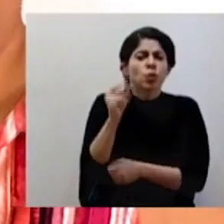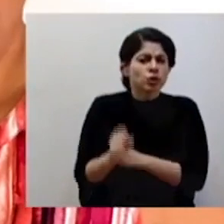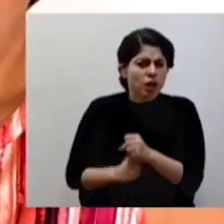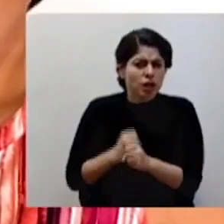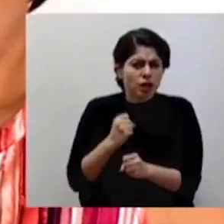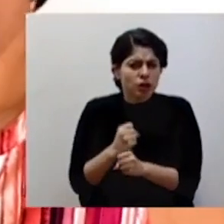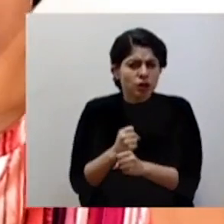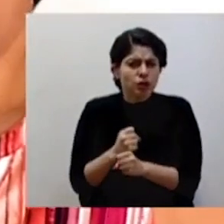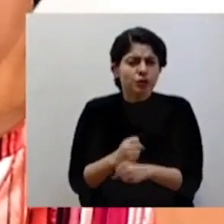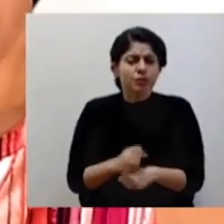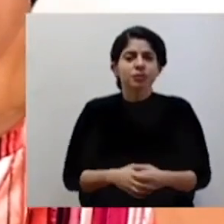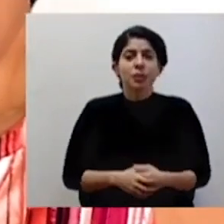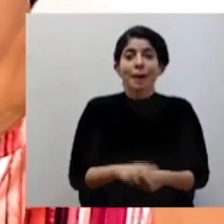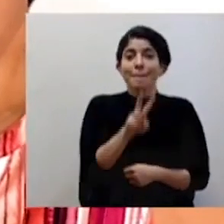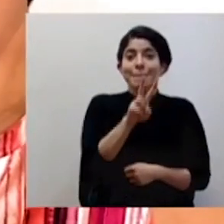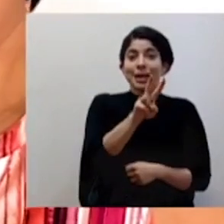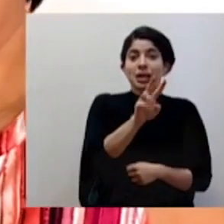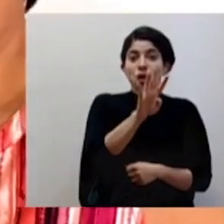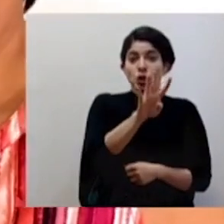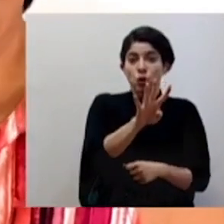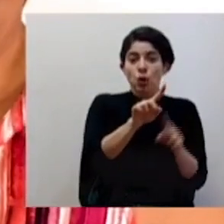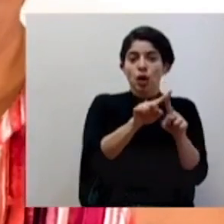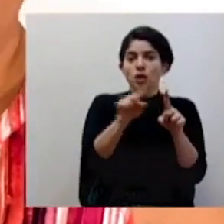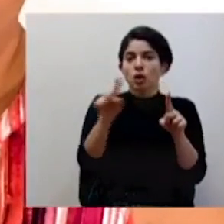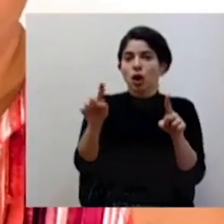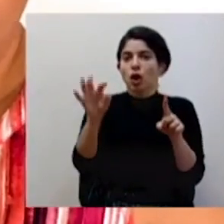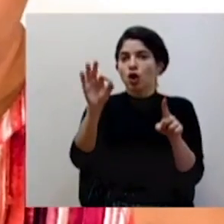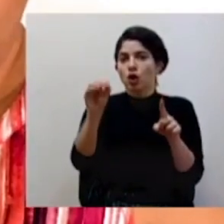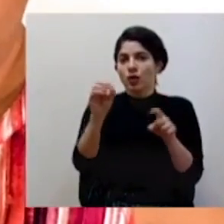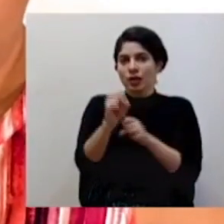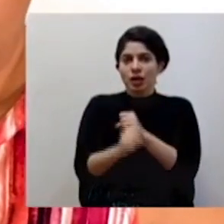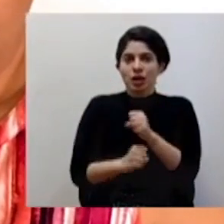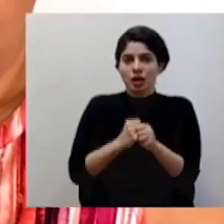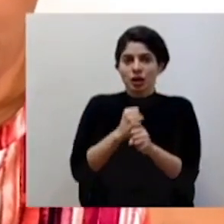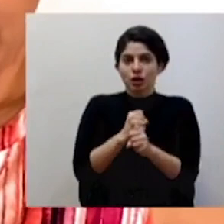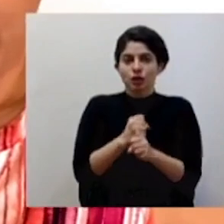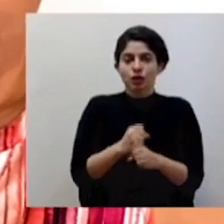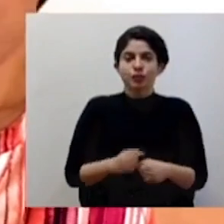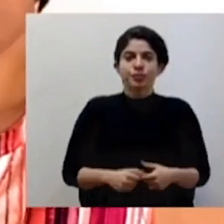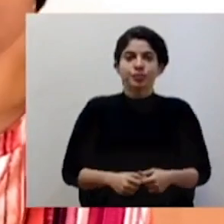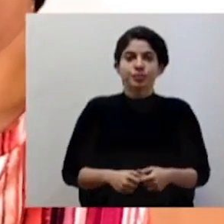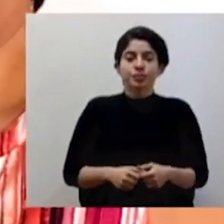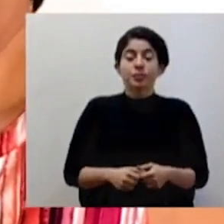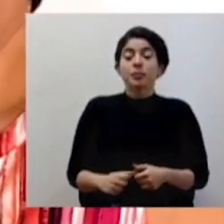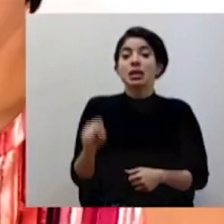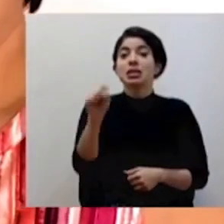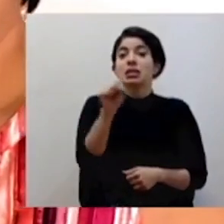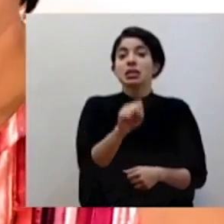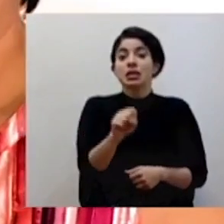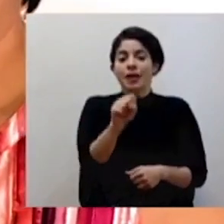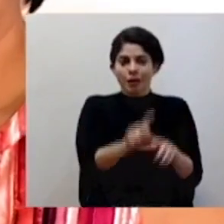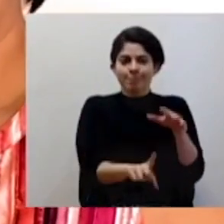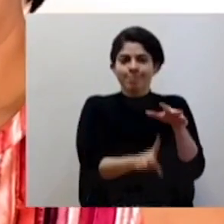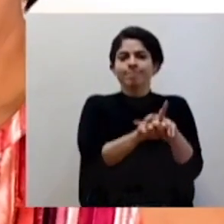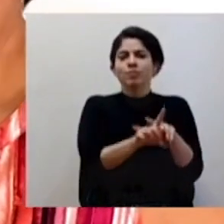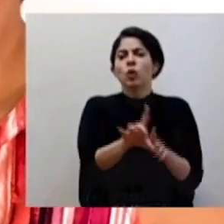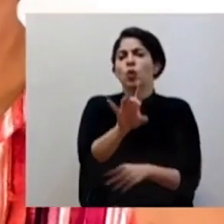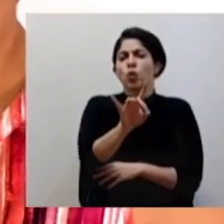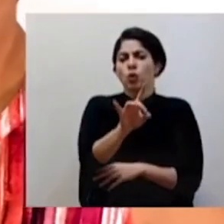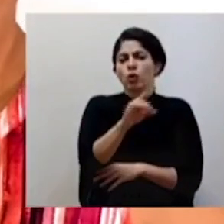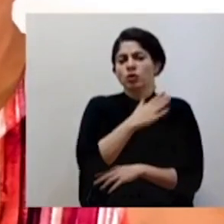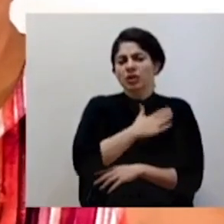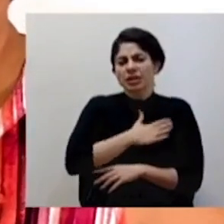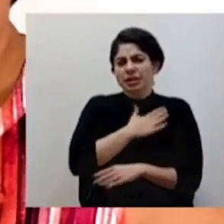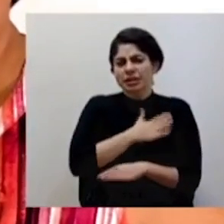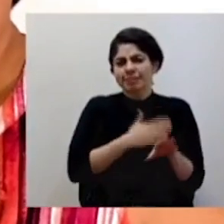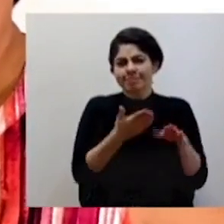de edad que va de los 24 a los 90 años. El sábado se reportaron ocho lamentables